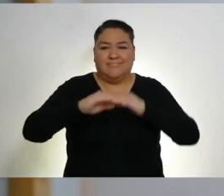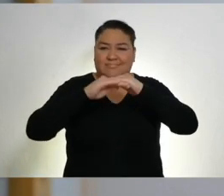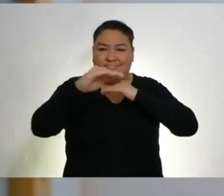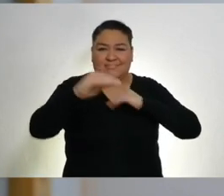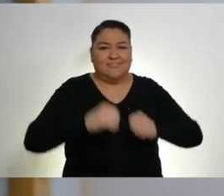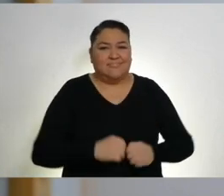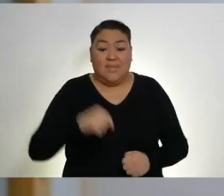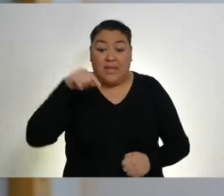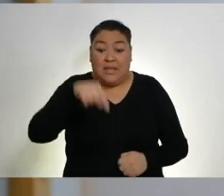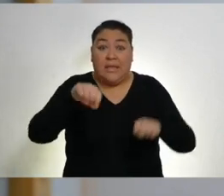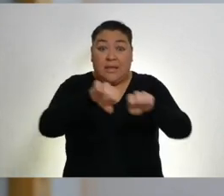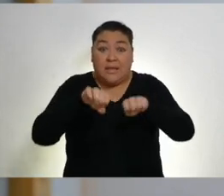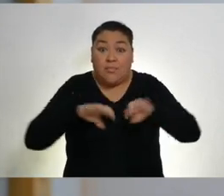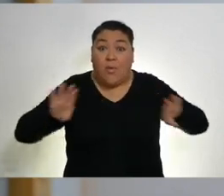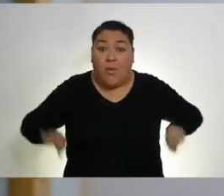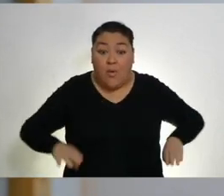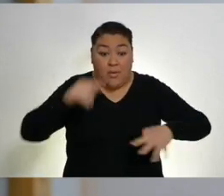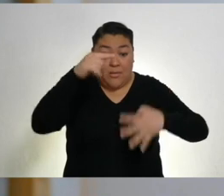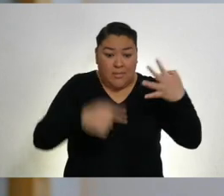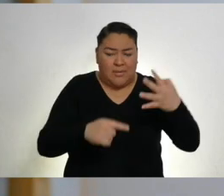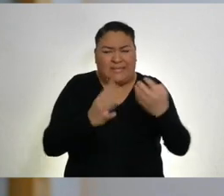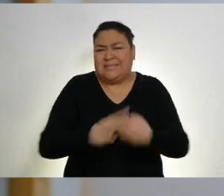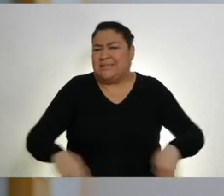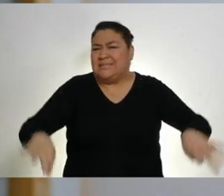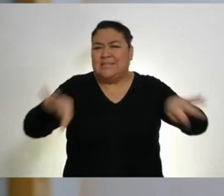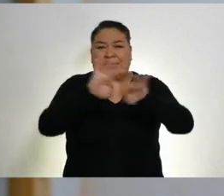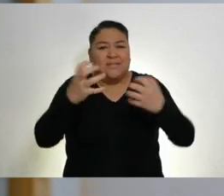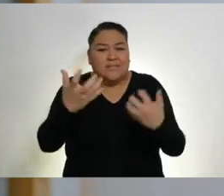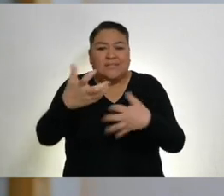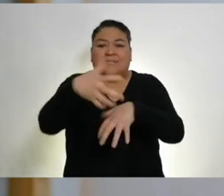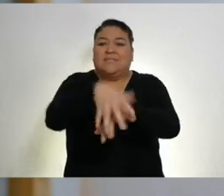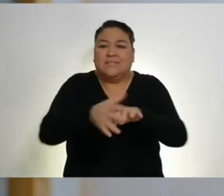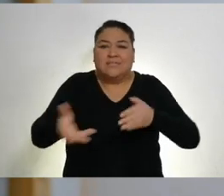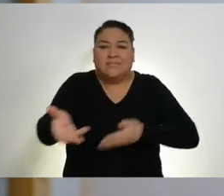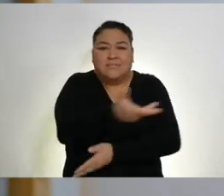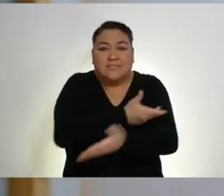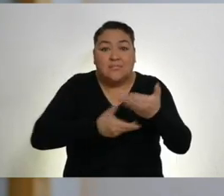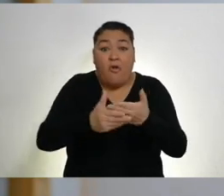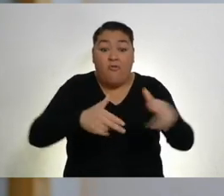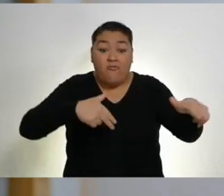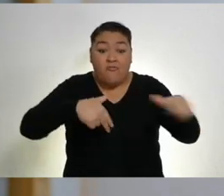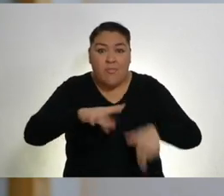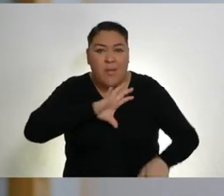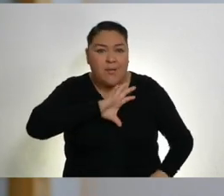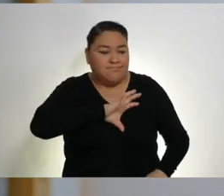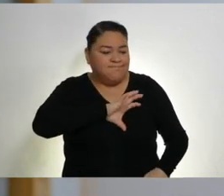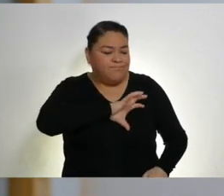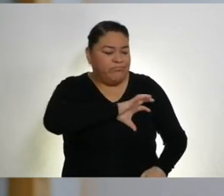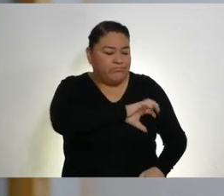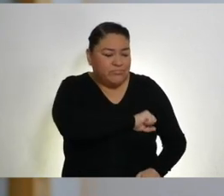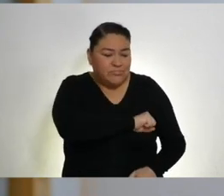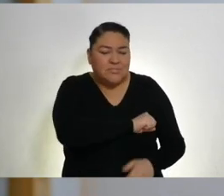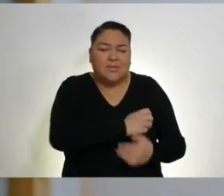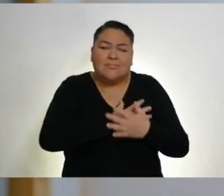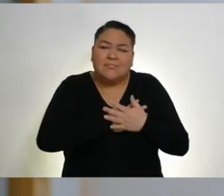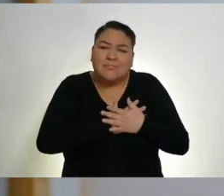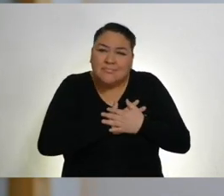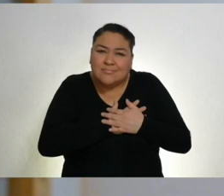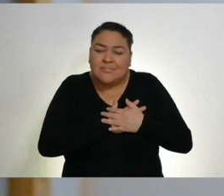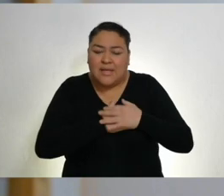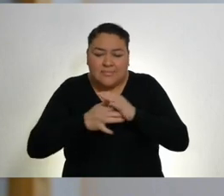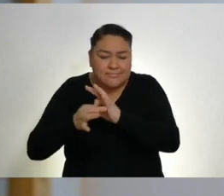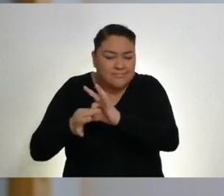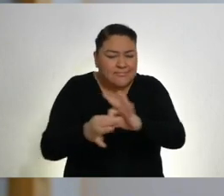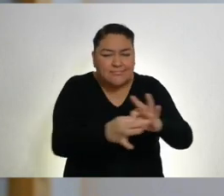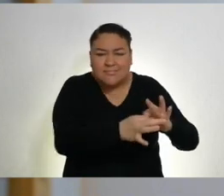En este equipo la prioridad es la diversidad e inclusión, porque compartir la pasión por el fútbol es un gran acto de amor. Y no hay nada más